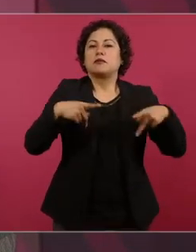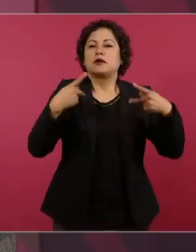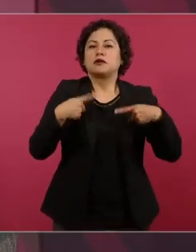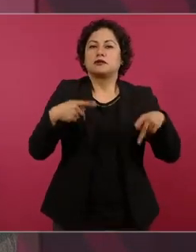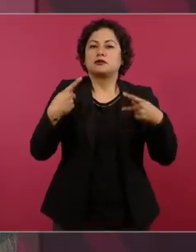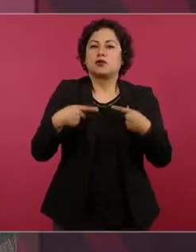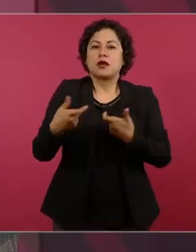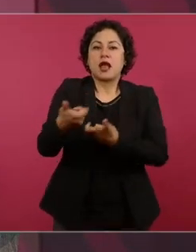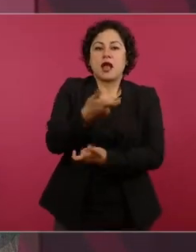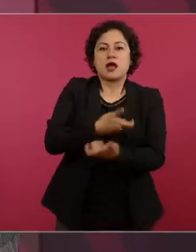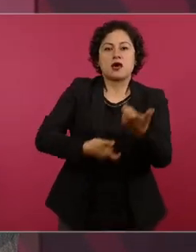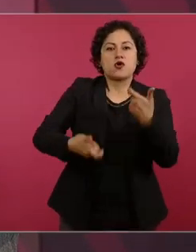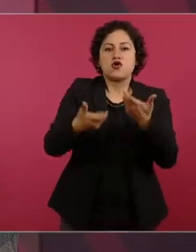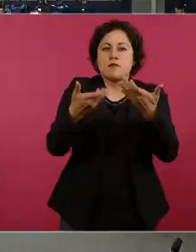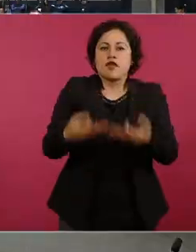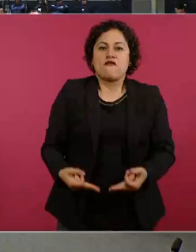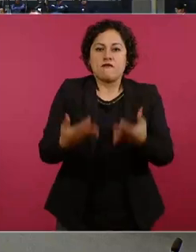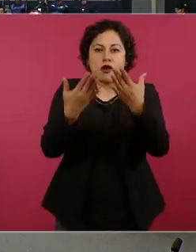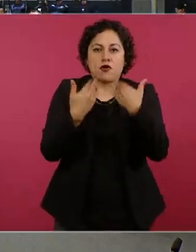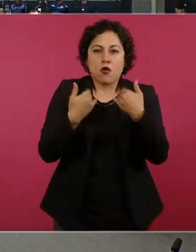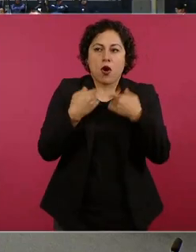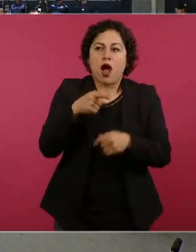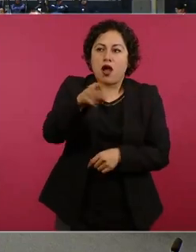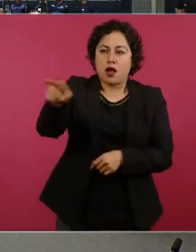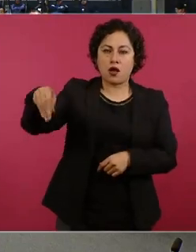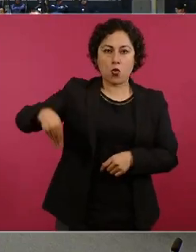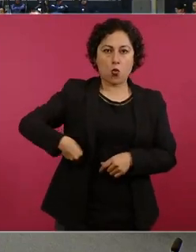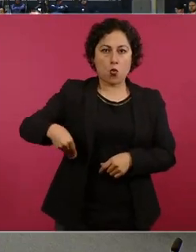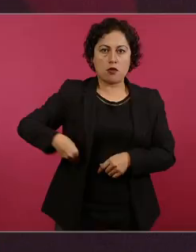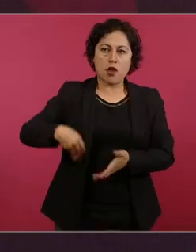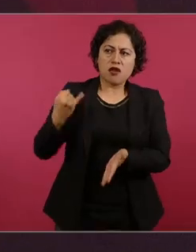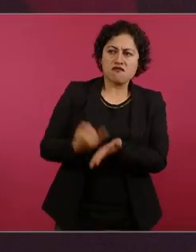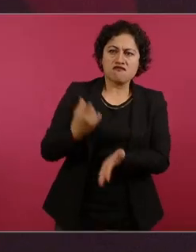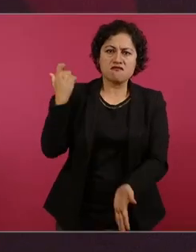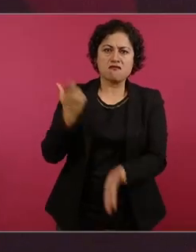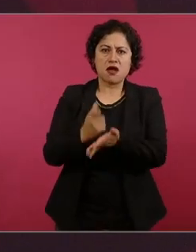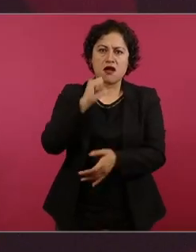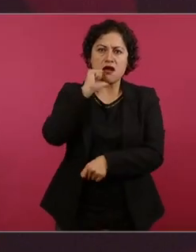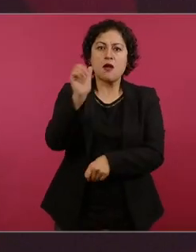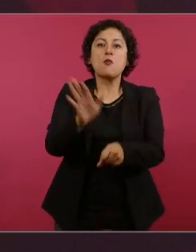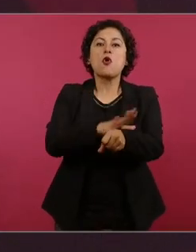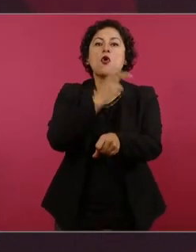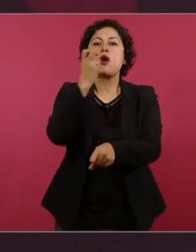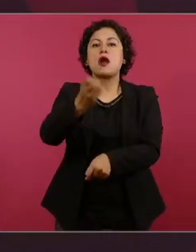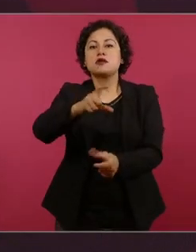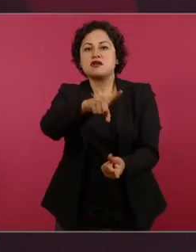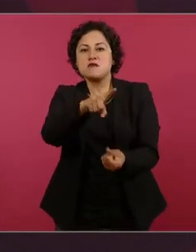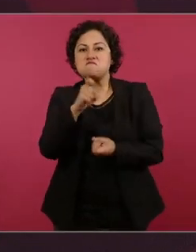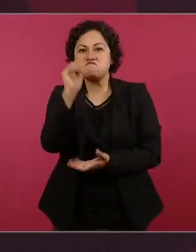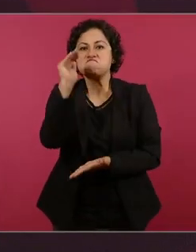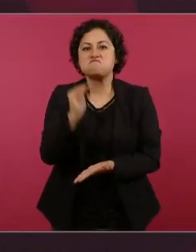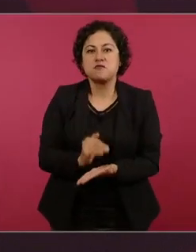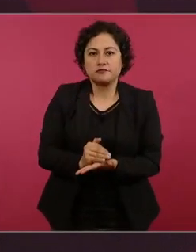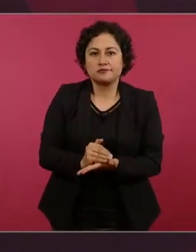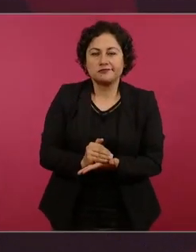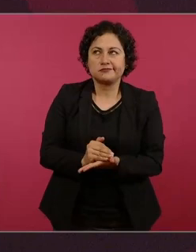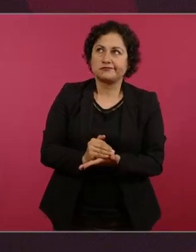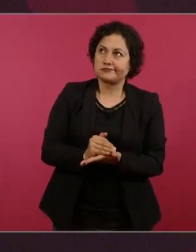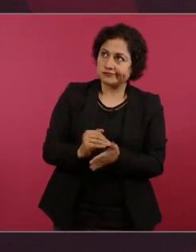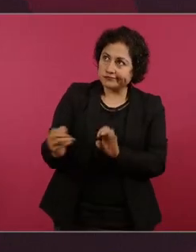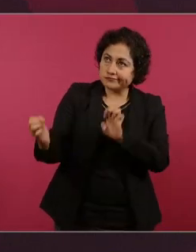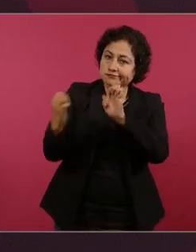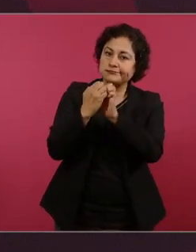economía informal no pagaban impuestos nosotros reformamos la